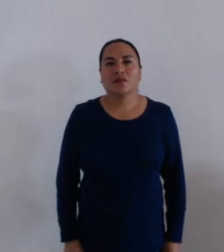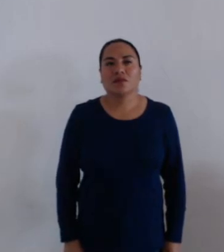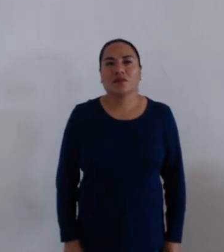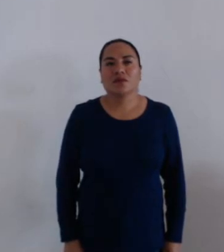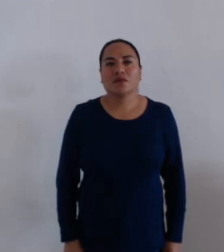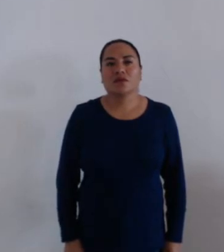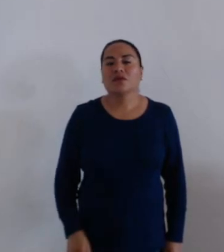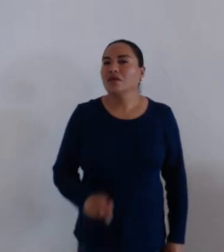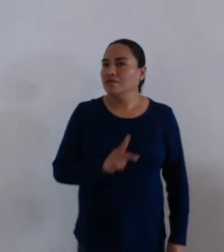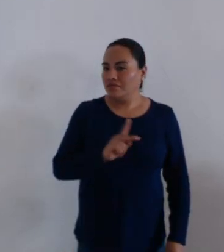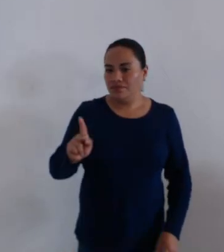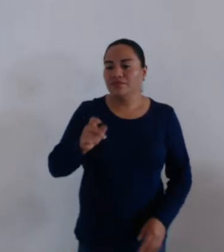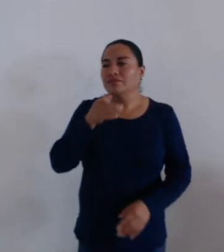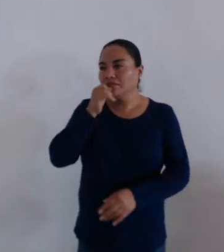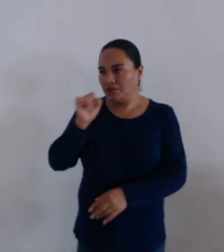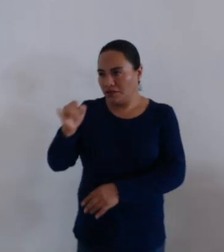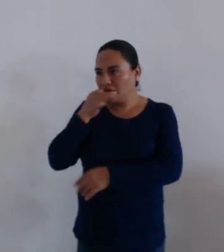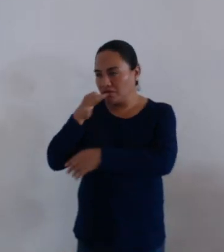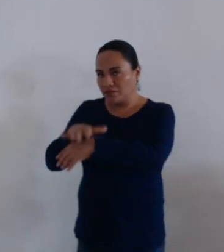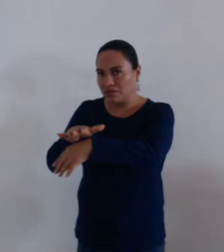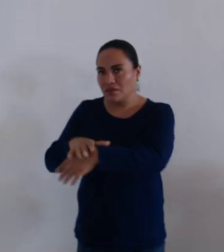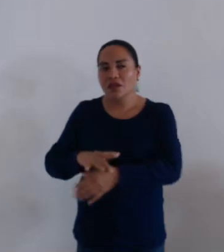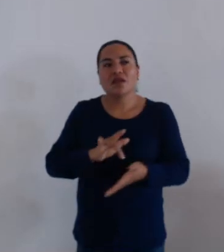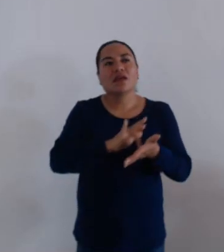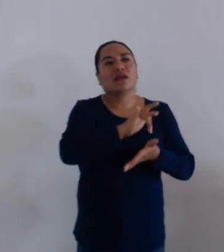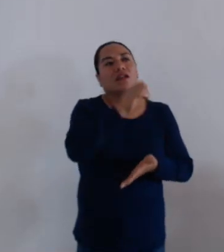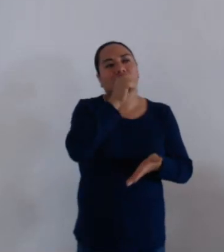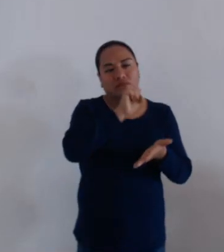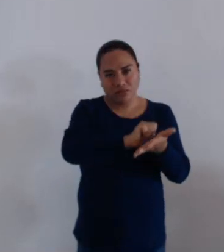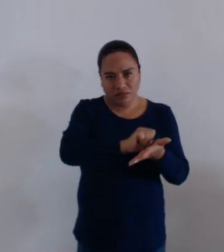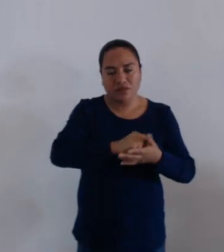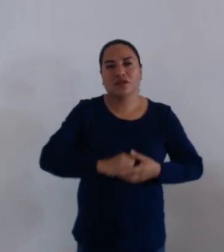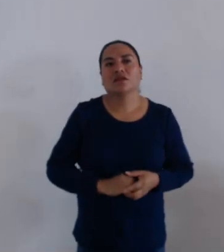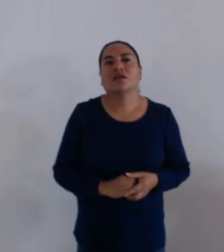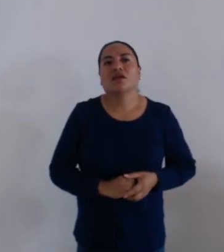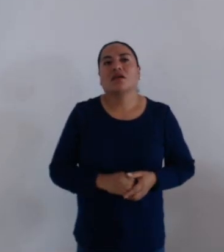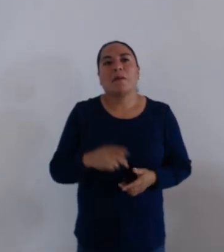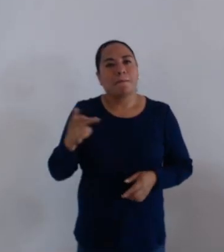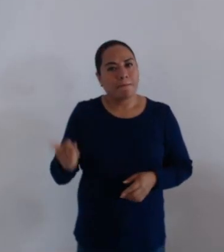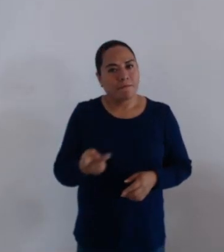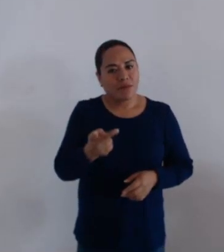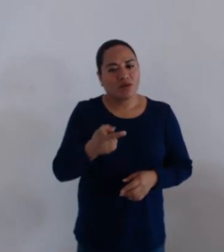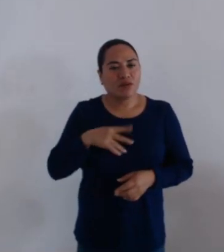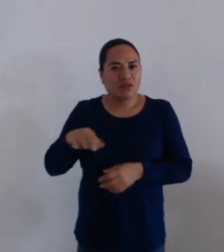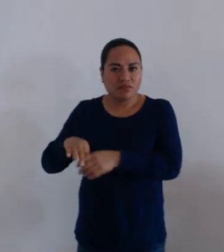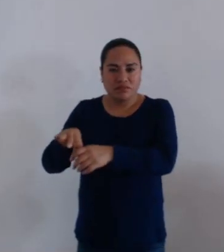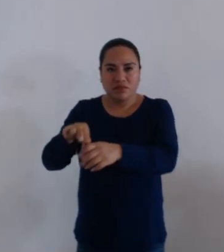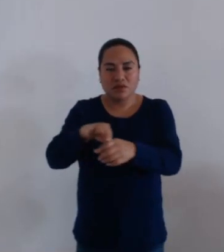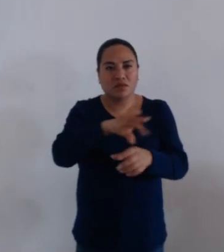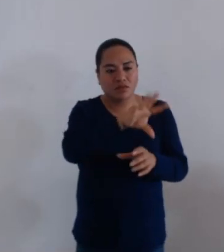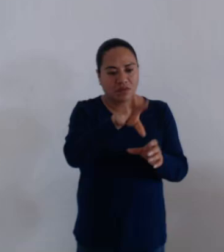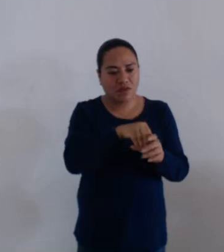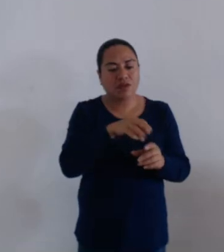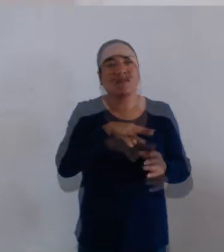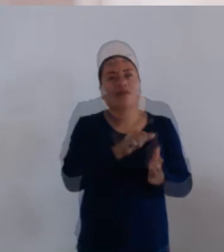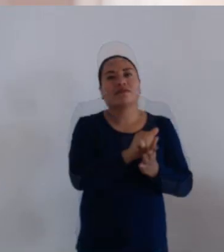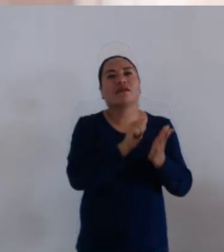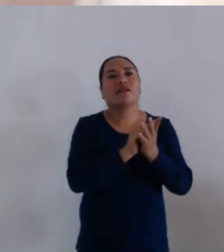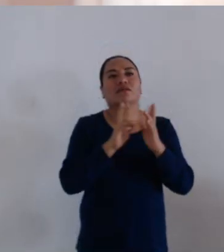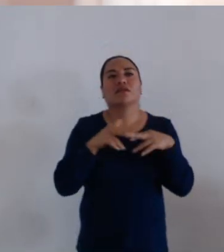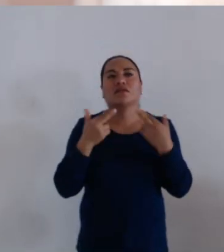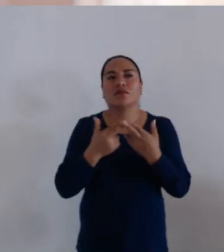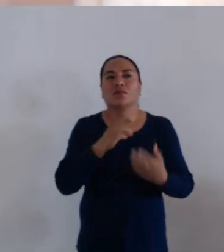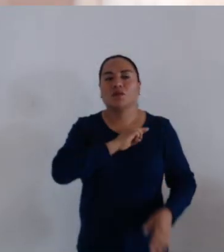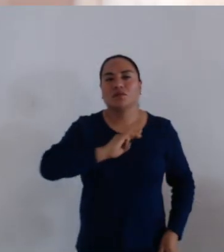Aprobada por unanimidad de los presentes. Gracias, secretaria. Someta ahora a la aprobación de este honorable cuerpo colegiado el contenido del acta de la sesión